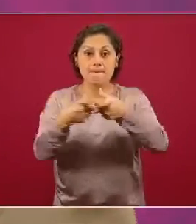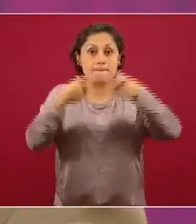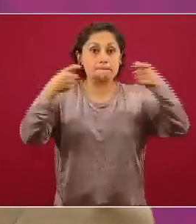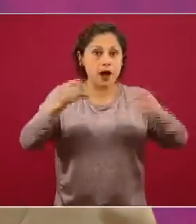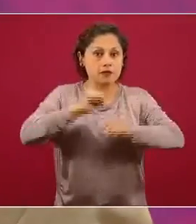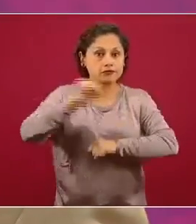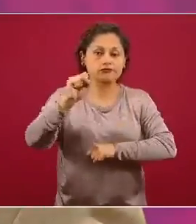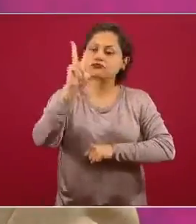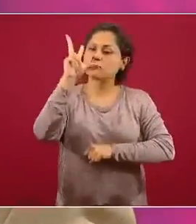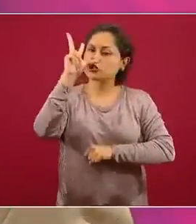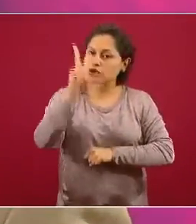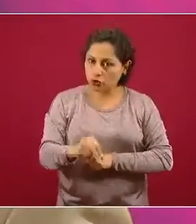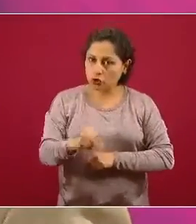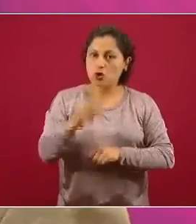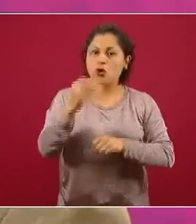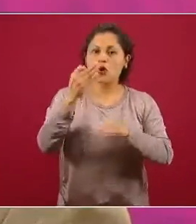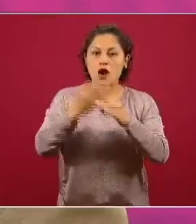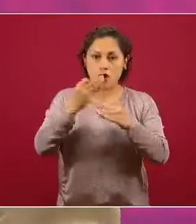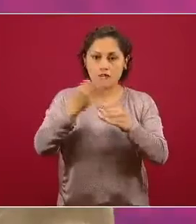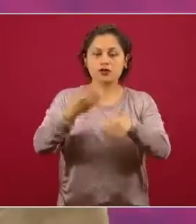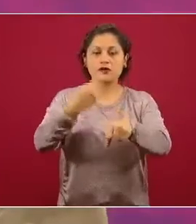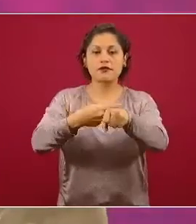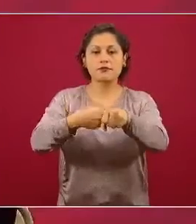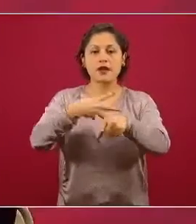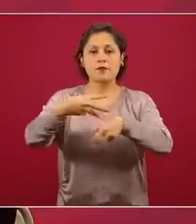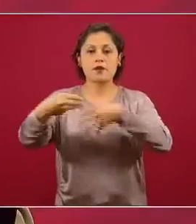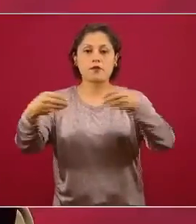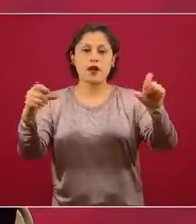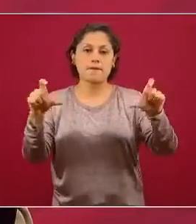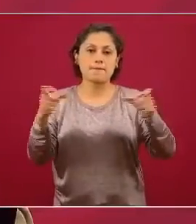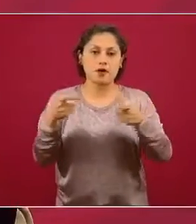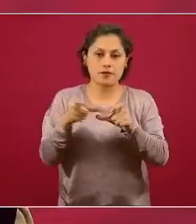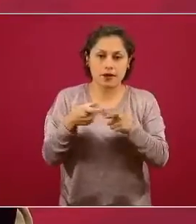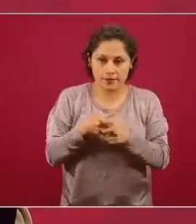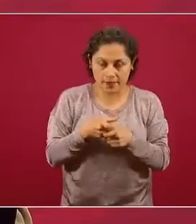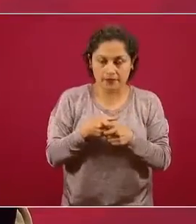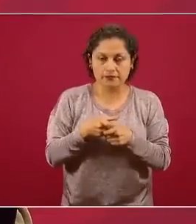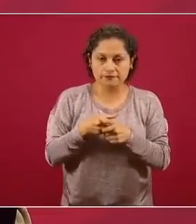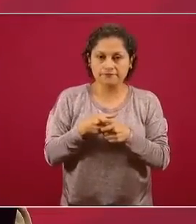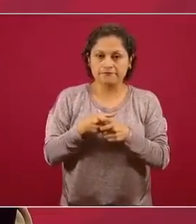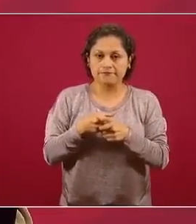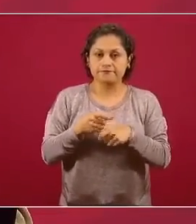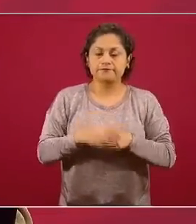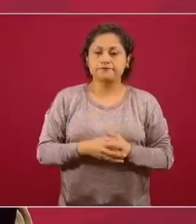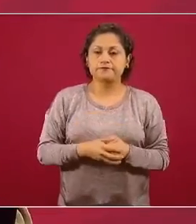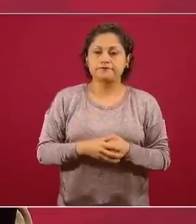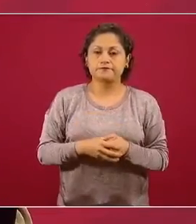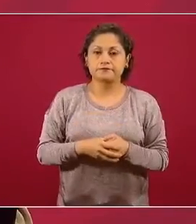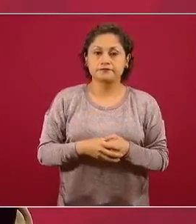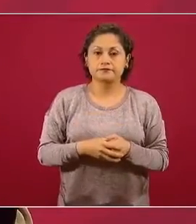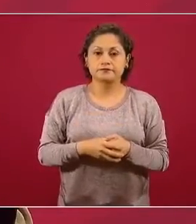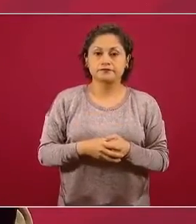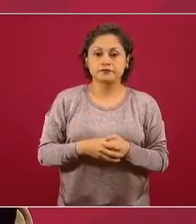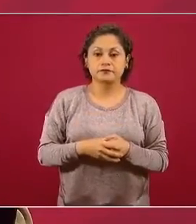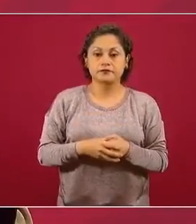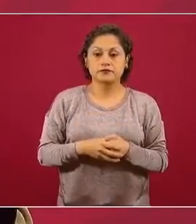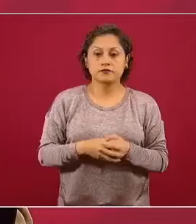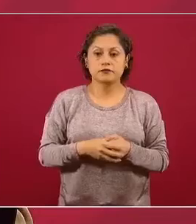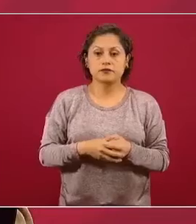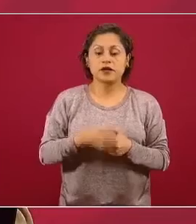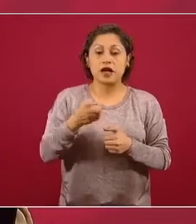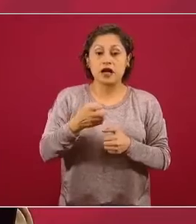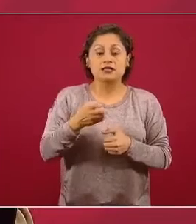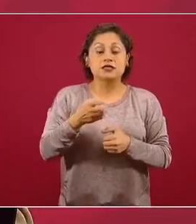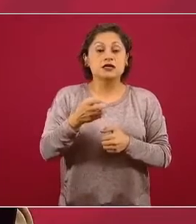proceso de desconfinamiento, de retorno a las actividades en el espacio público, no se ha manifestado como un